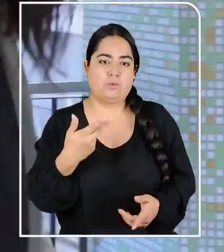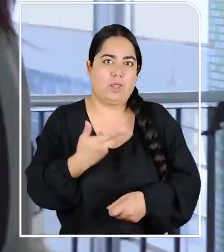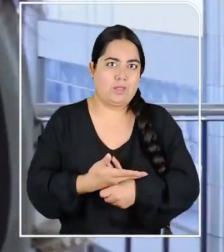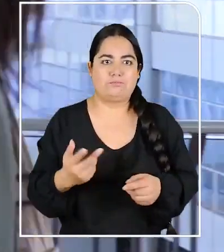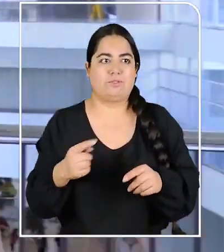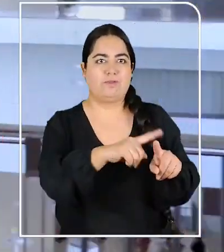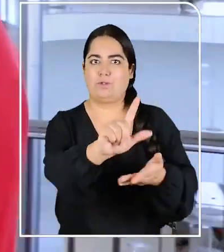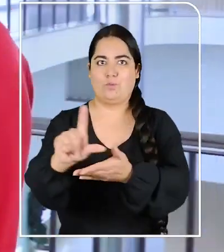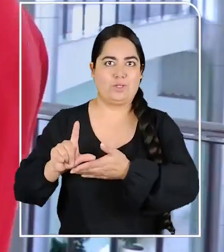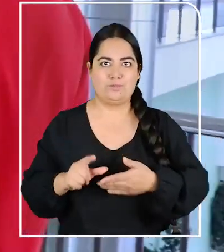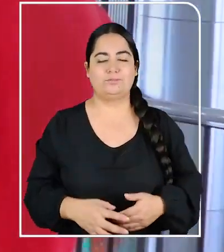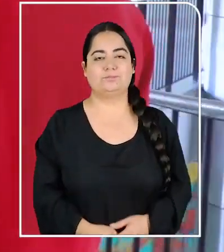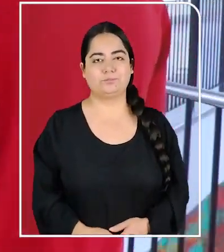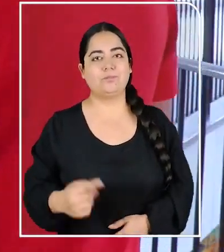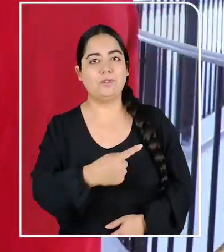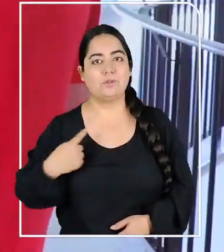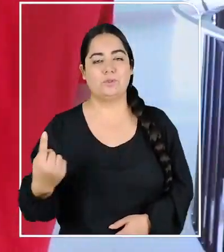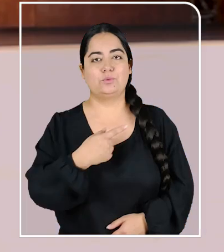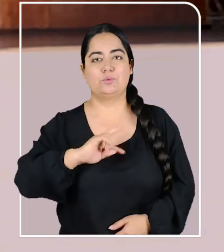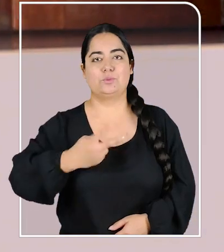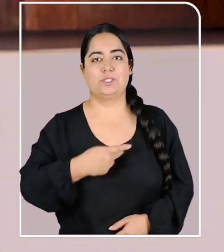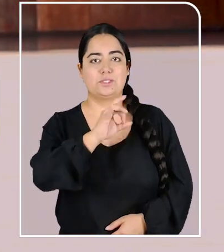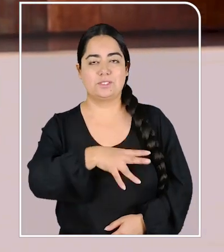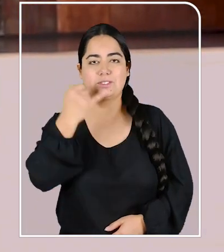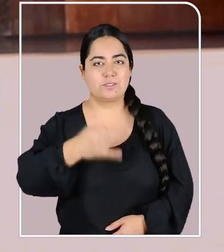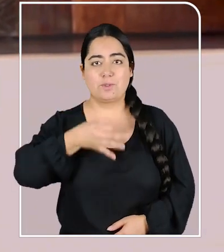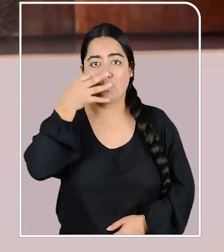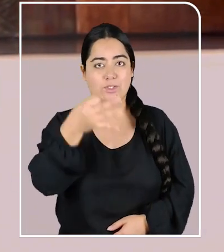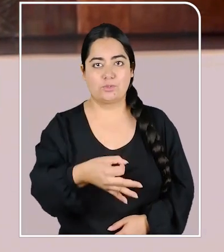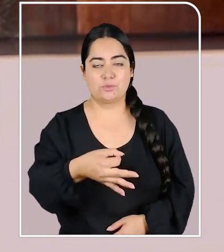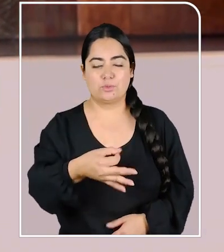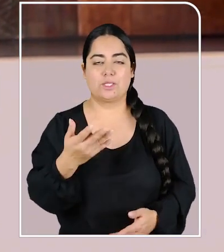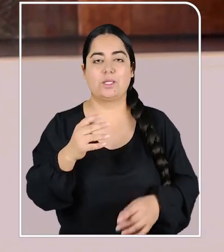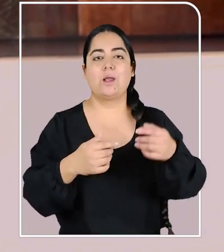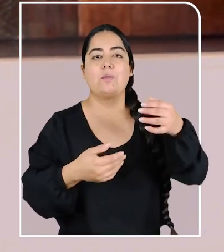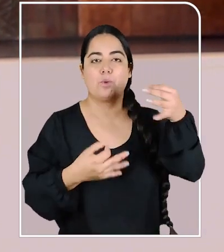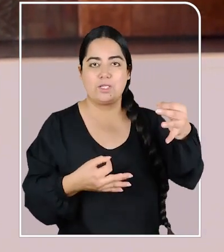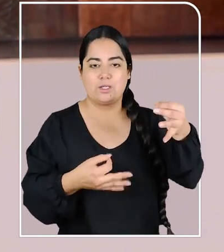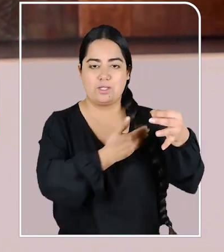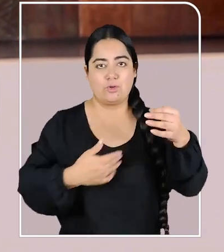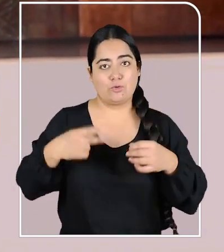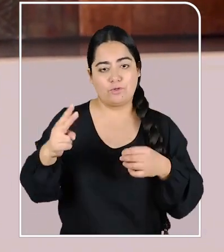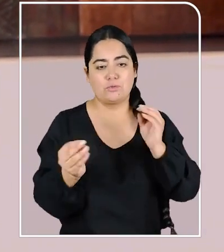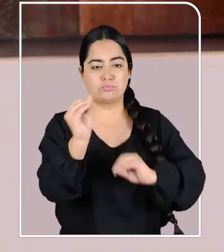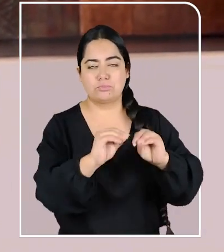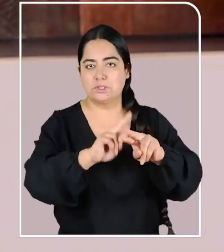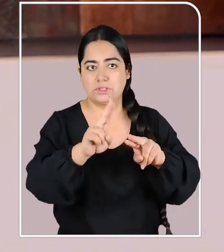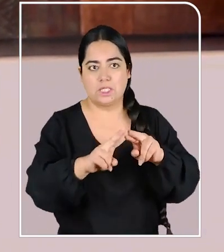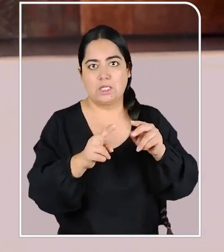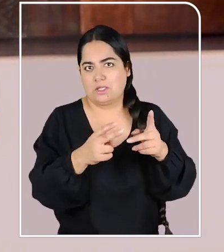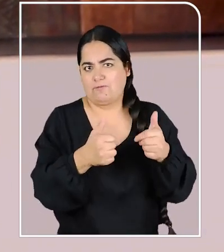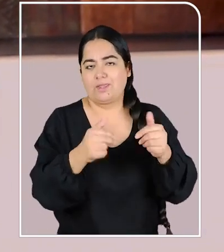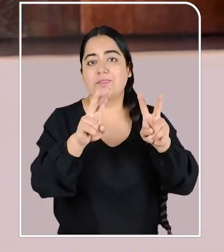trans, pero siempre estamos en todos lados. Lo que nosotras como Red Trans Chile hemos planteado desde siempre es que las políticas públicas están